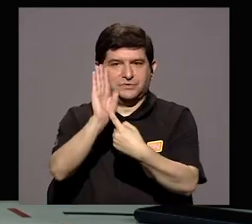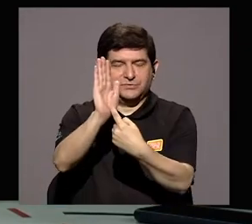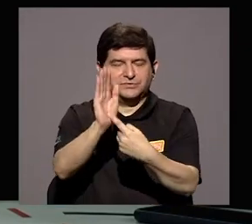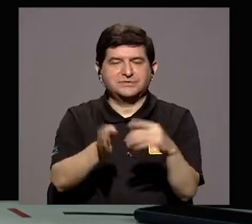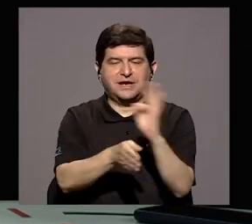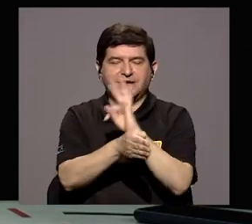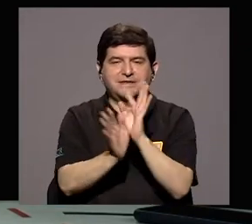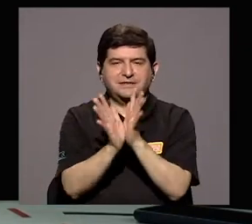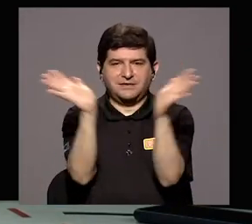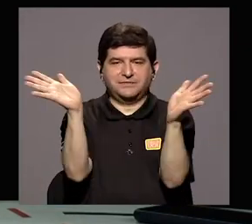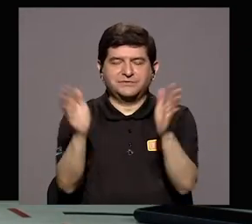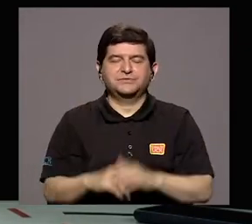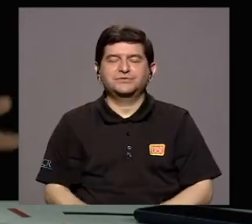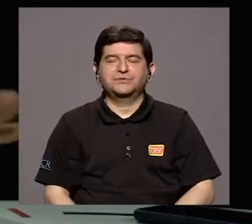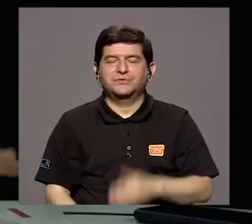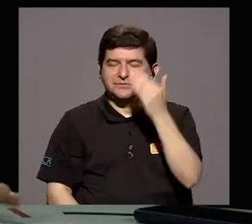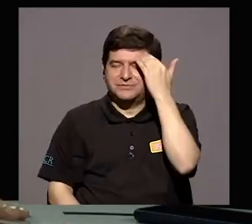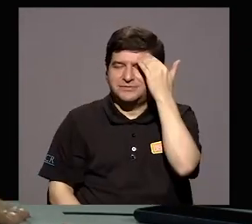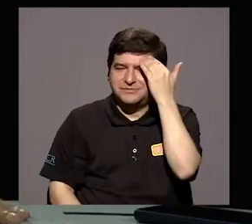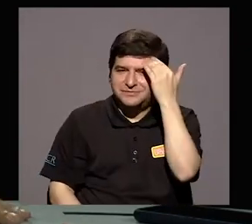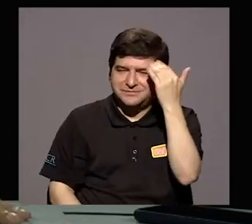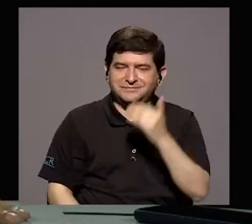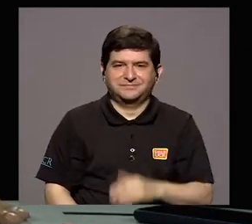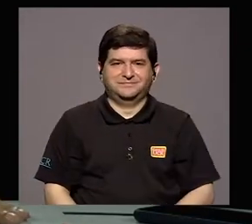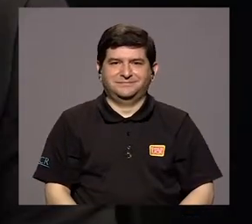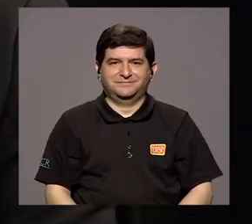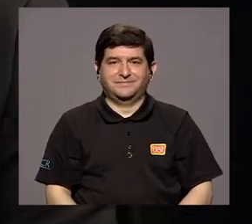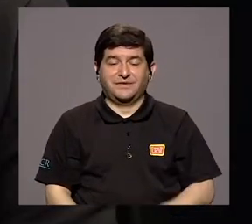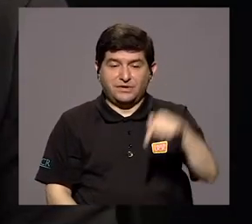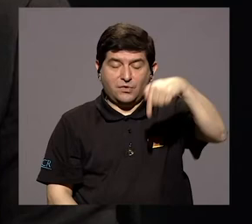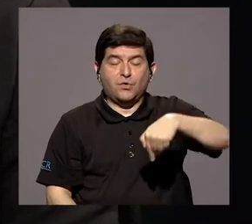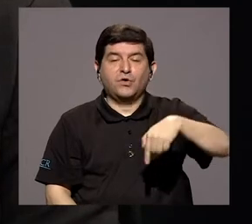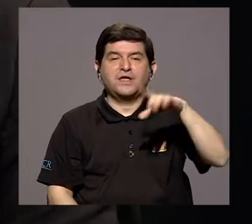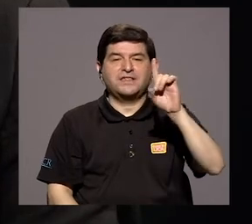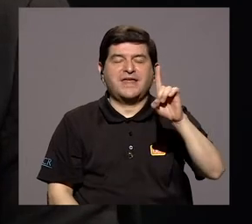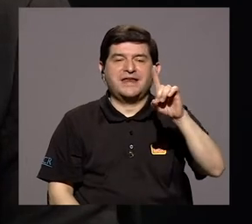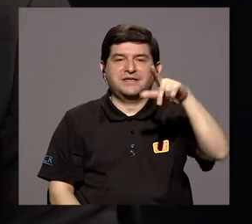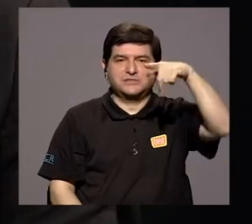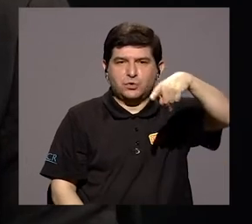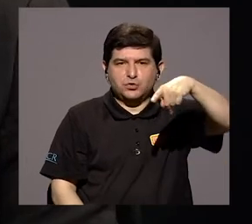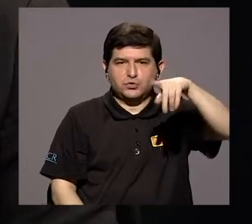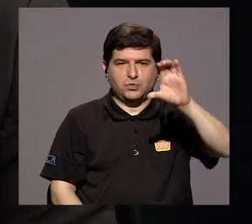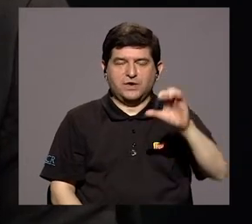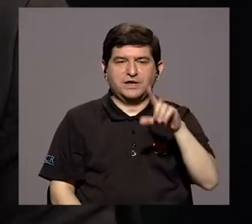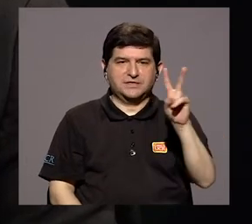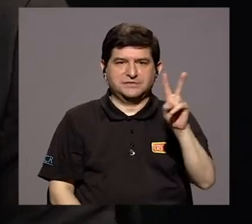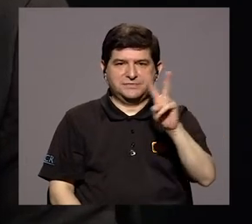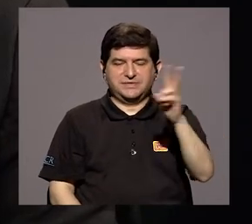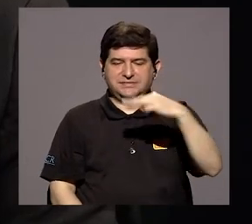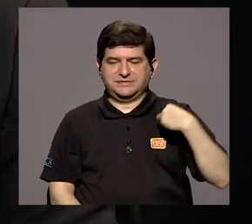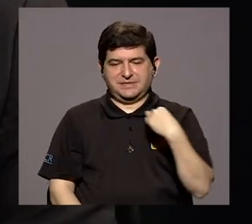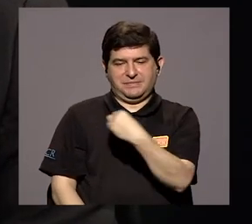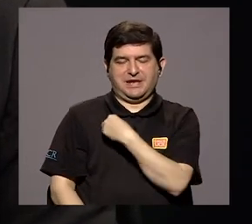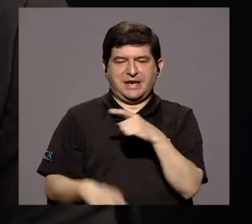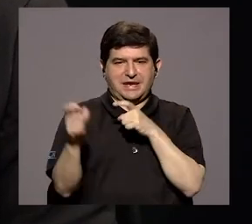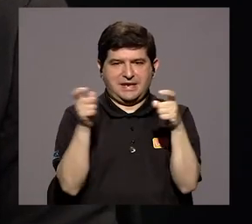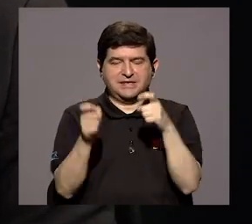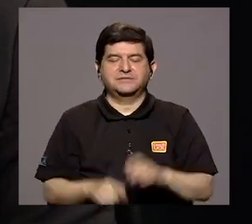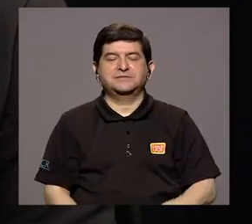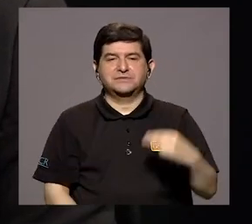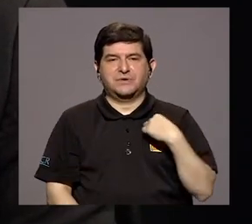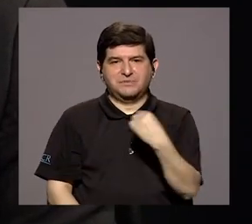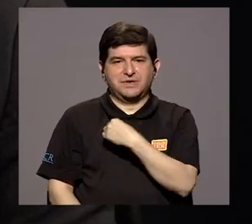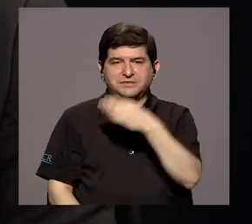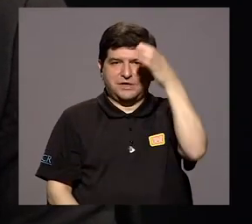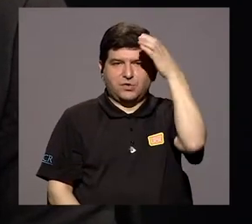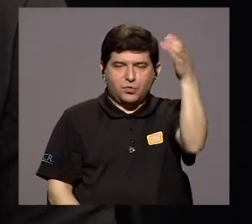saludarles. El día de hoy tengo una conversación con Don Denis Portugués Cascante, él es viceministro de Administración del Ministerio de Cultura